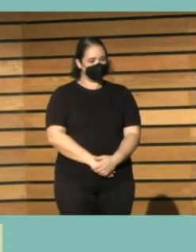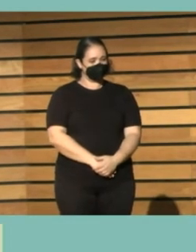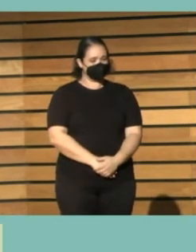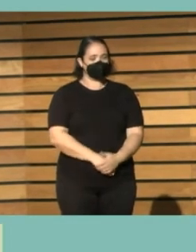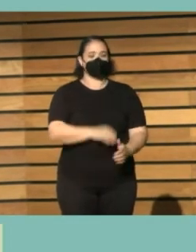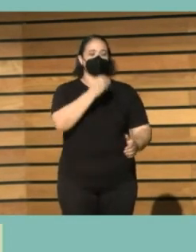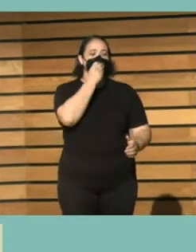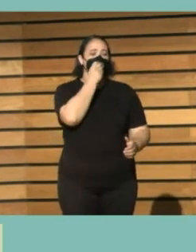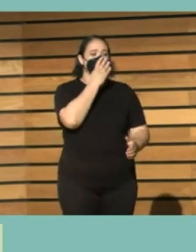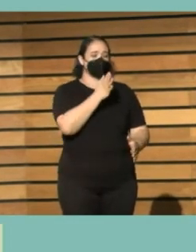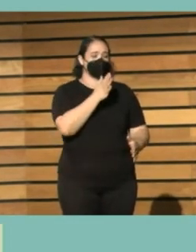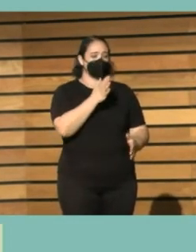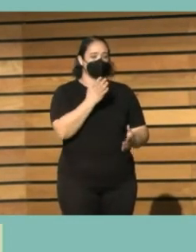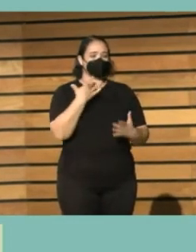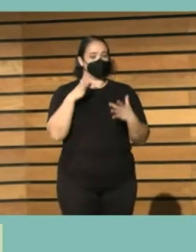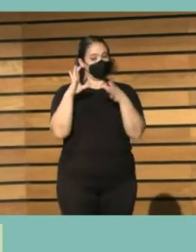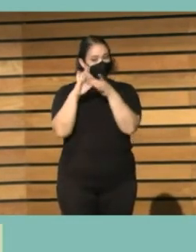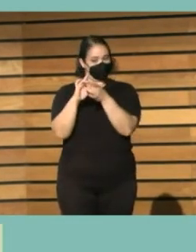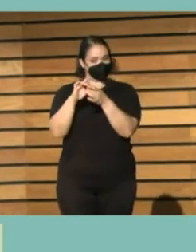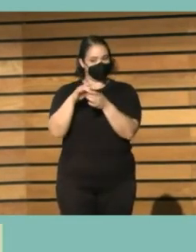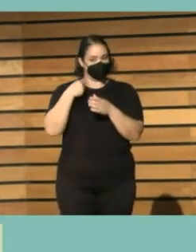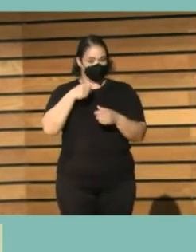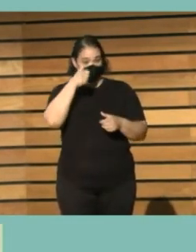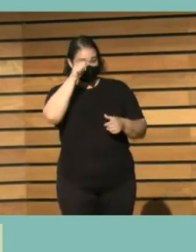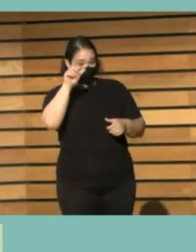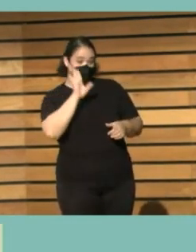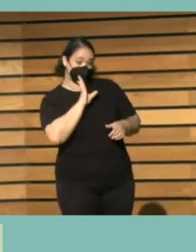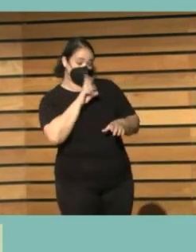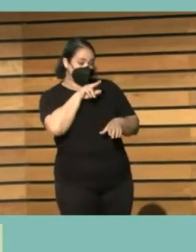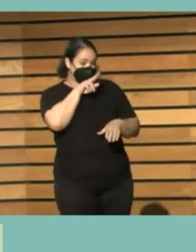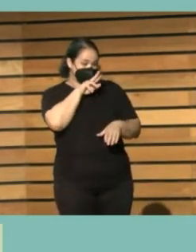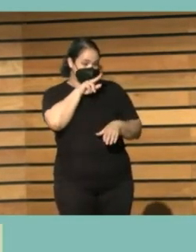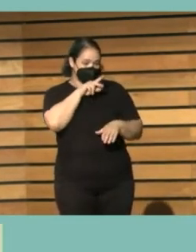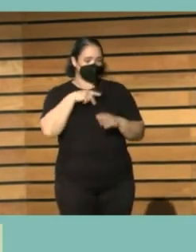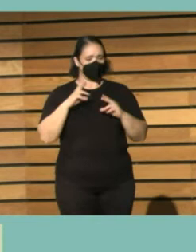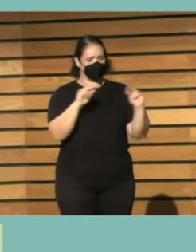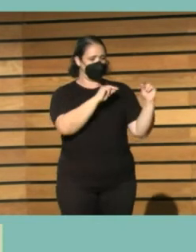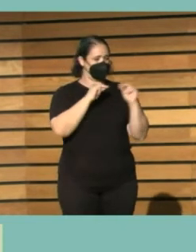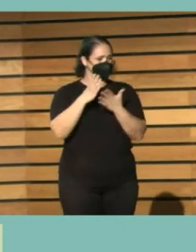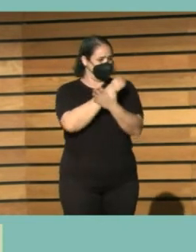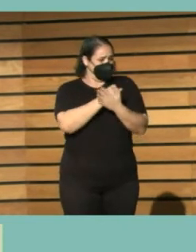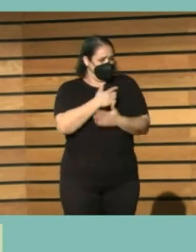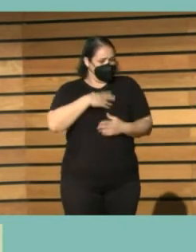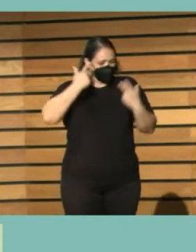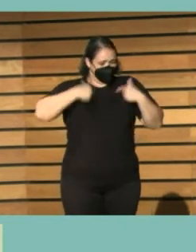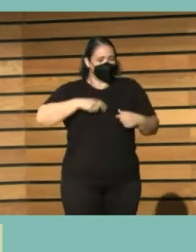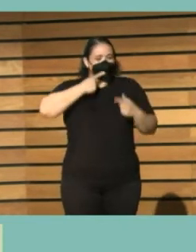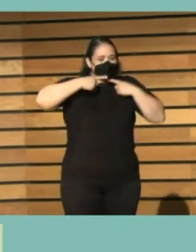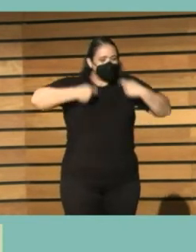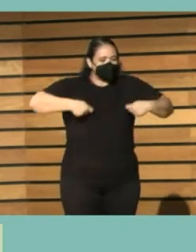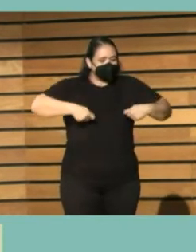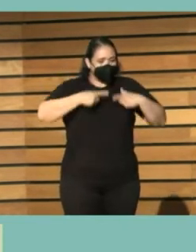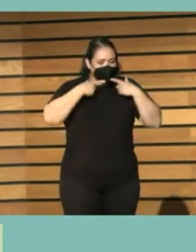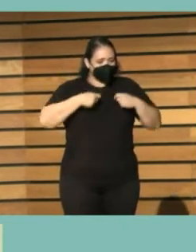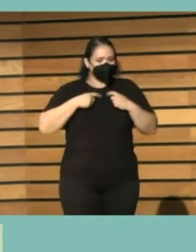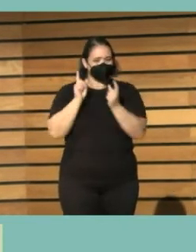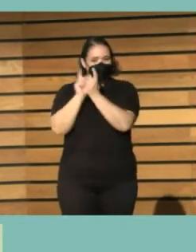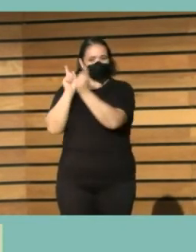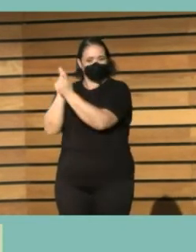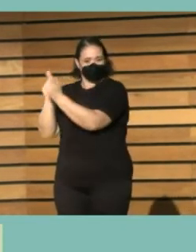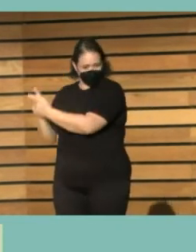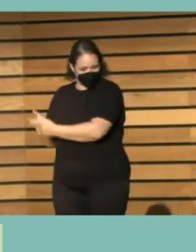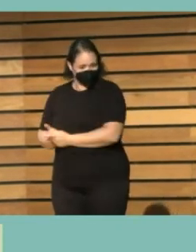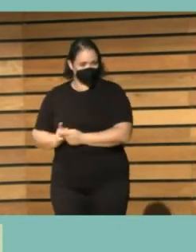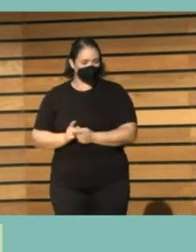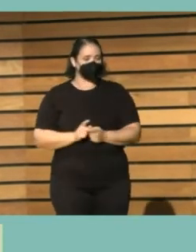bueno yo me uno a la idea de Fernando yo voy hablando con todo el mundo creo porque soy un poco pesada también pero yo quiero